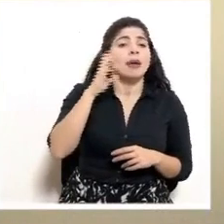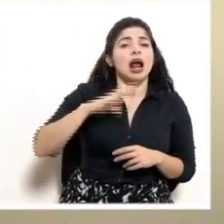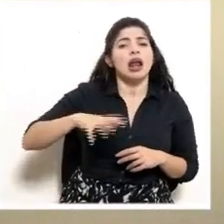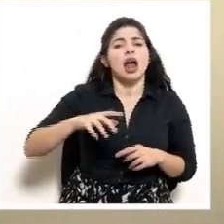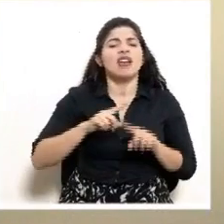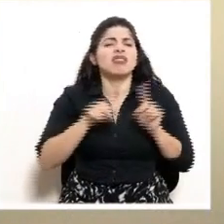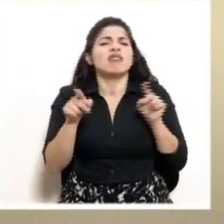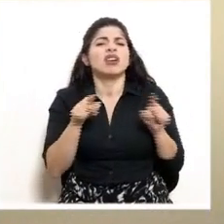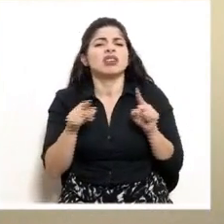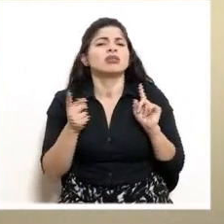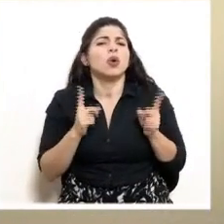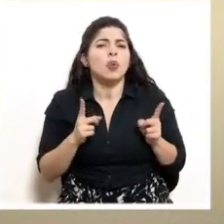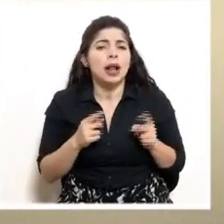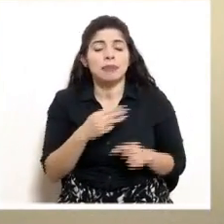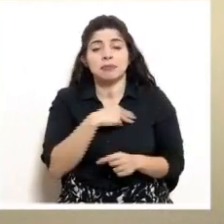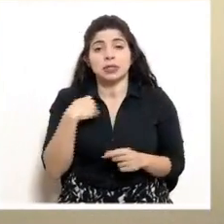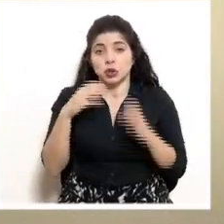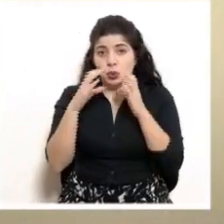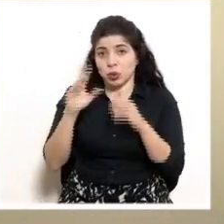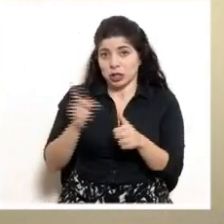Ministro de Comunicación.